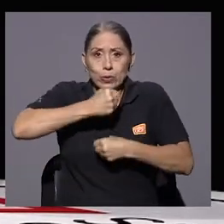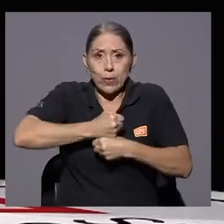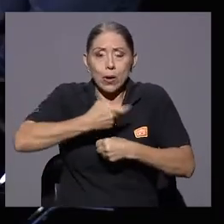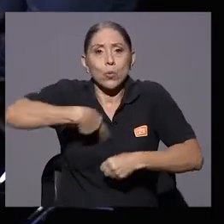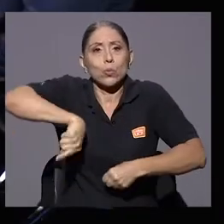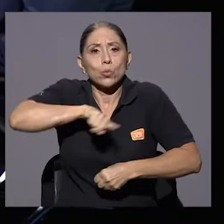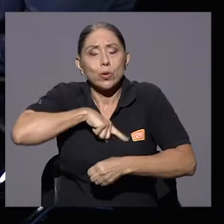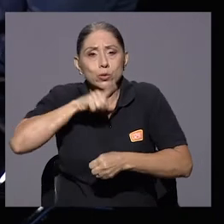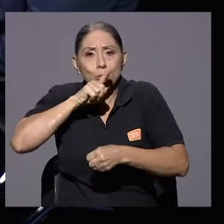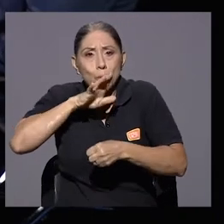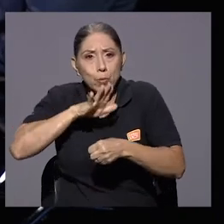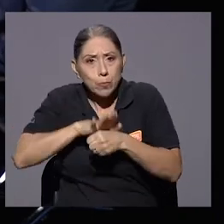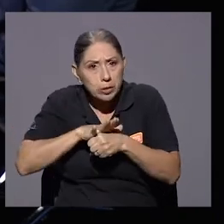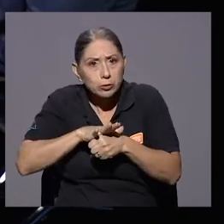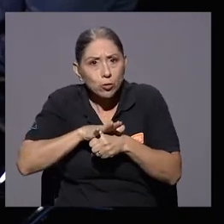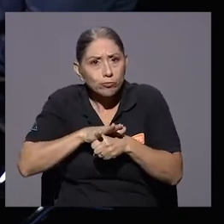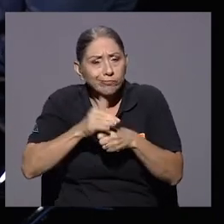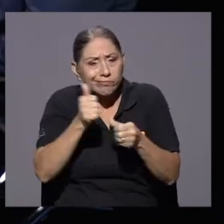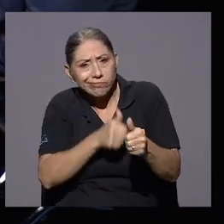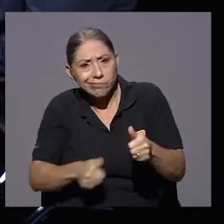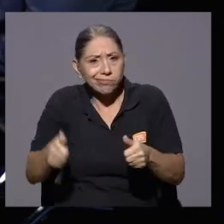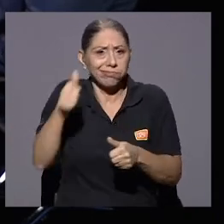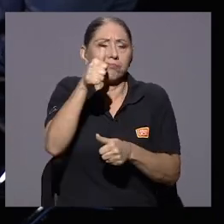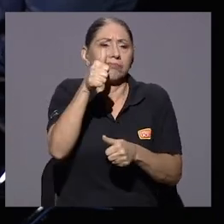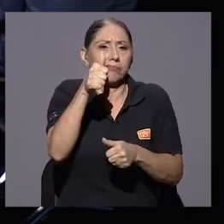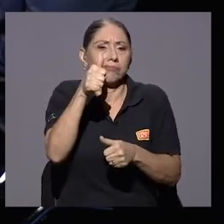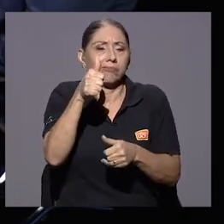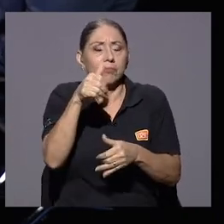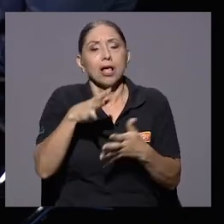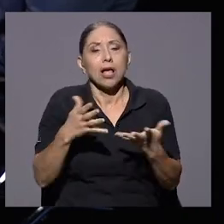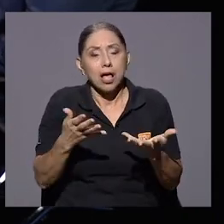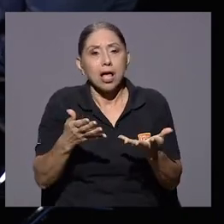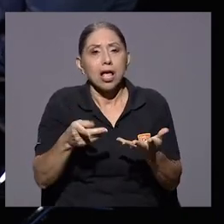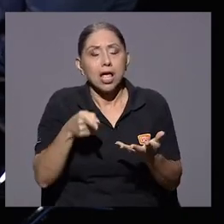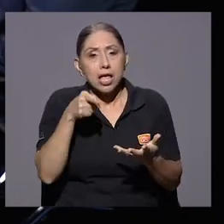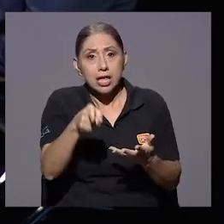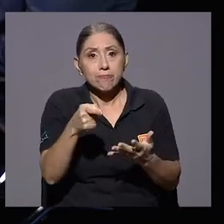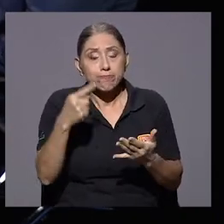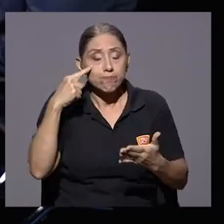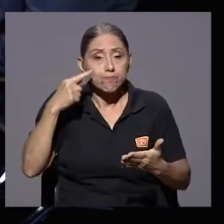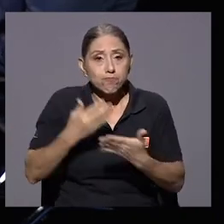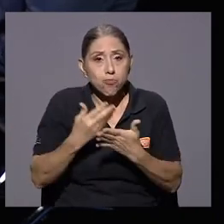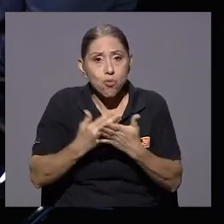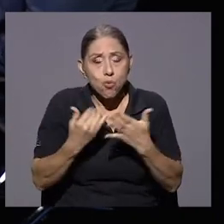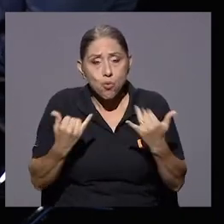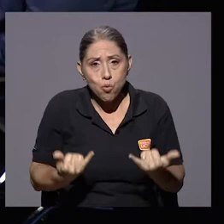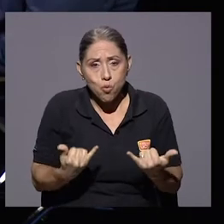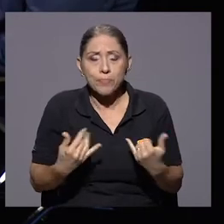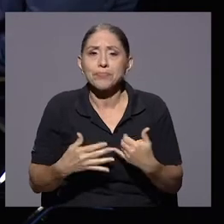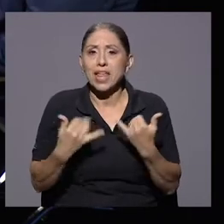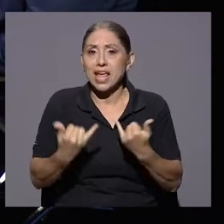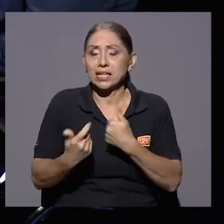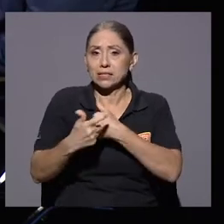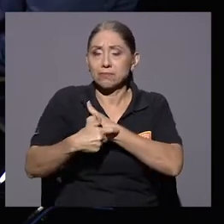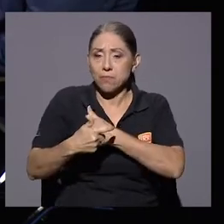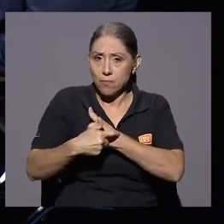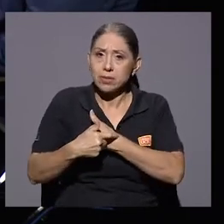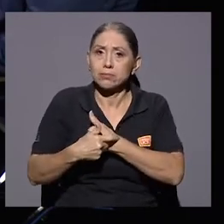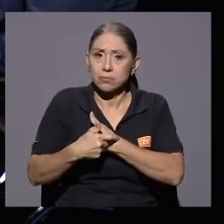compromiso ante cualquier otra situación. Y prueba de ello es que en este momento tenemos